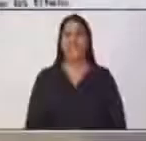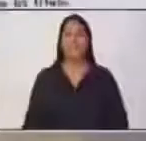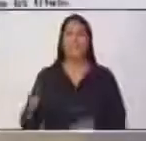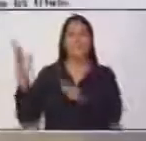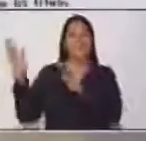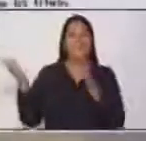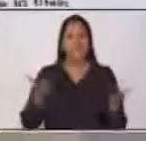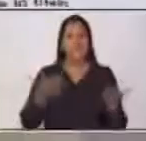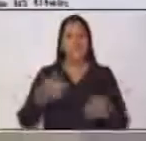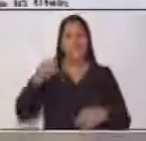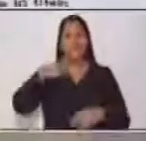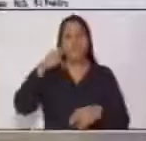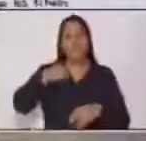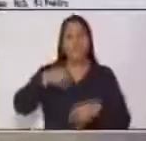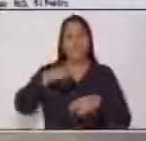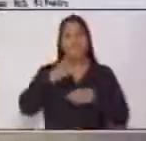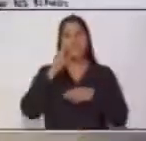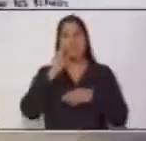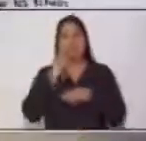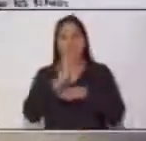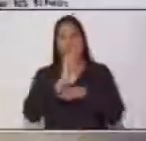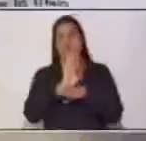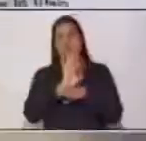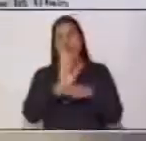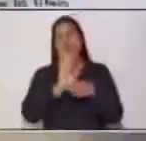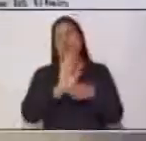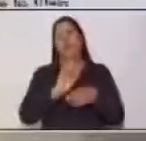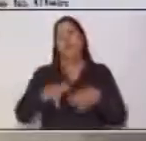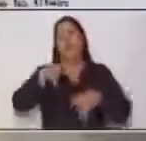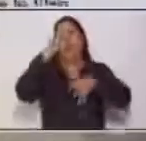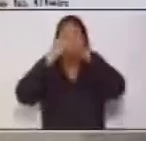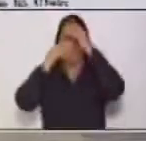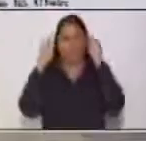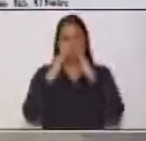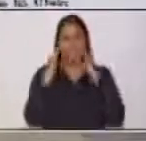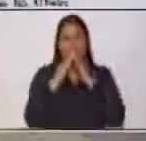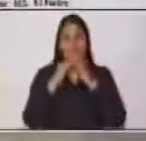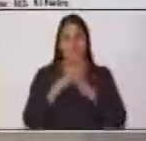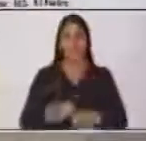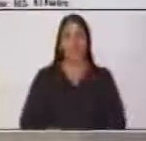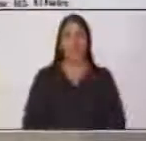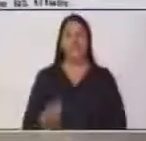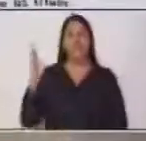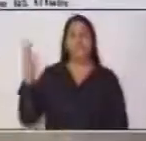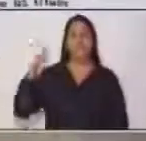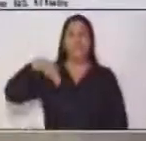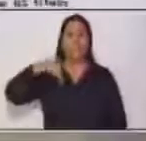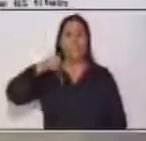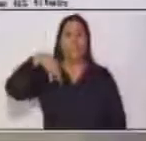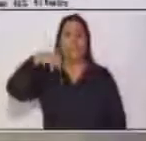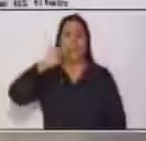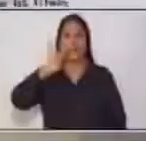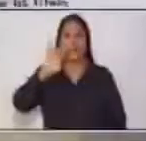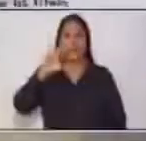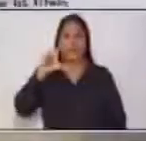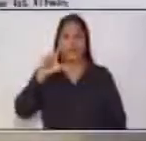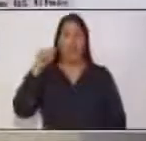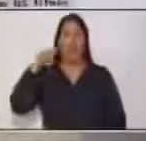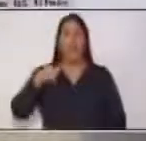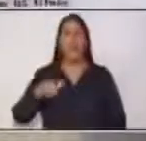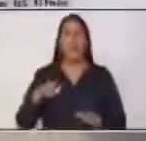Bienvenidos a este espacio educativo Aprendo en Casa. Soy Manuel Martínez y en esta